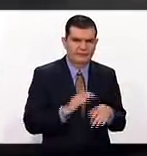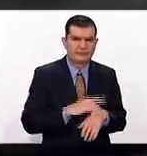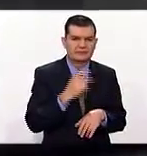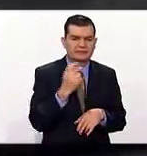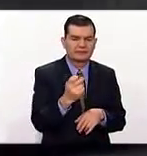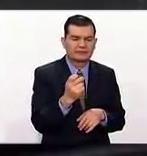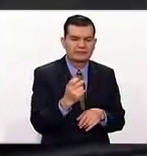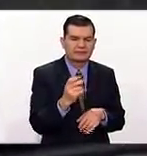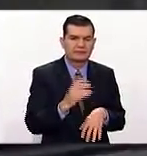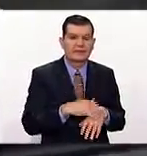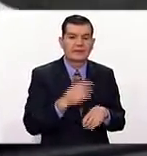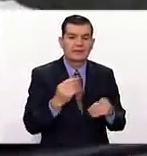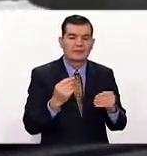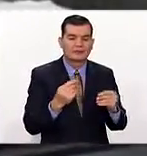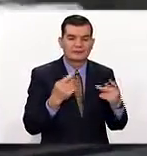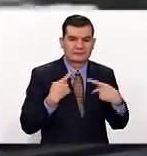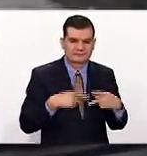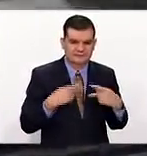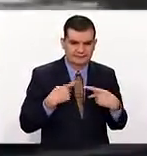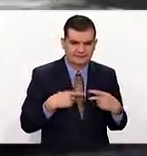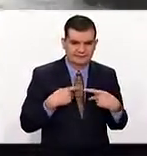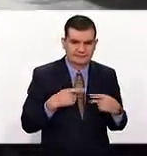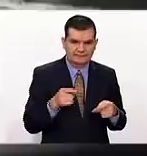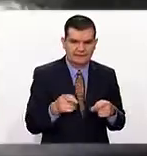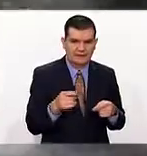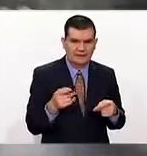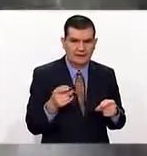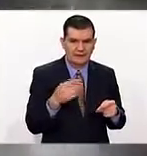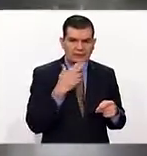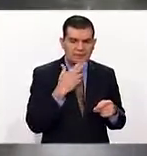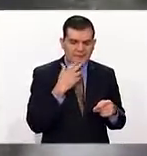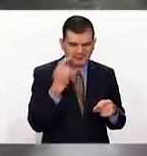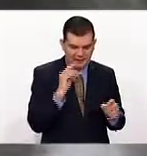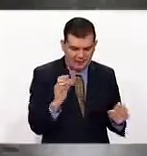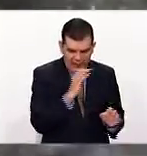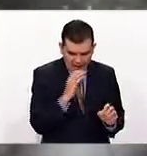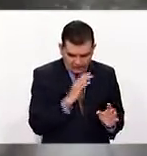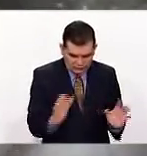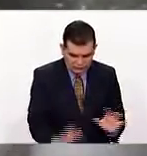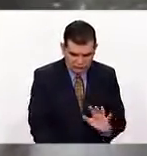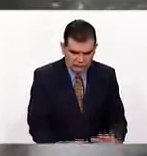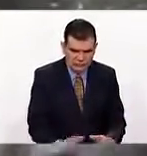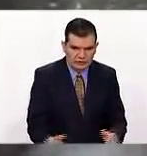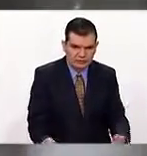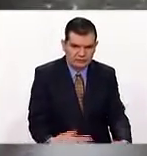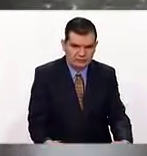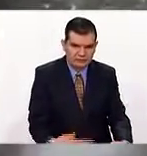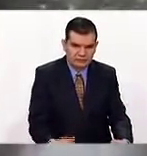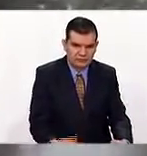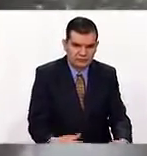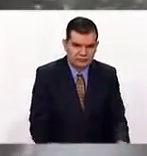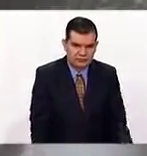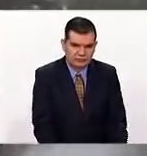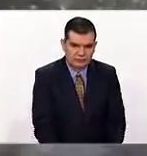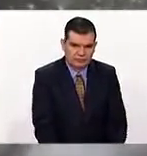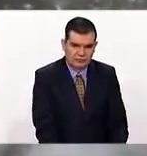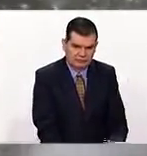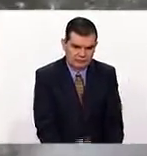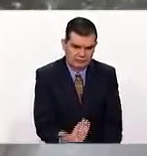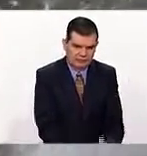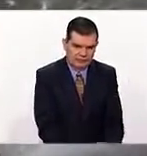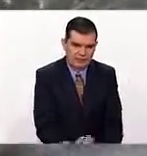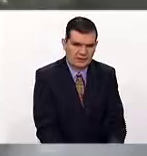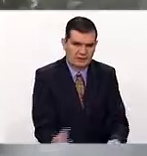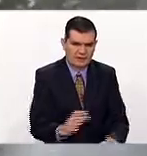sucede porque muchas de las personas que usan para calentarse, usan anafres, usan especies de fogatas,